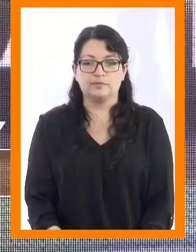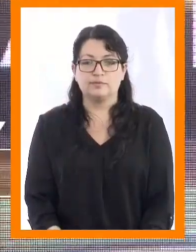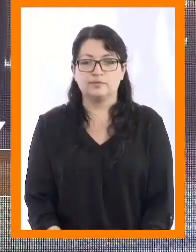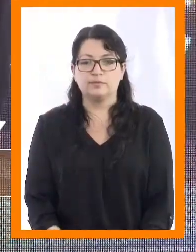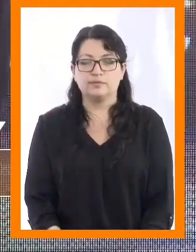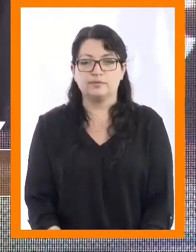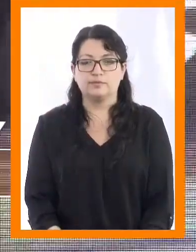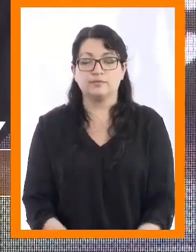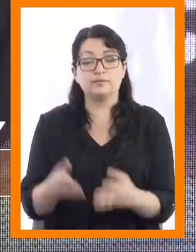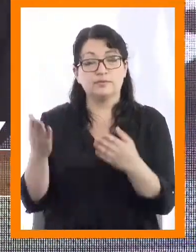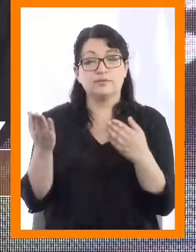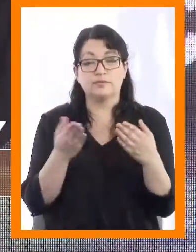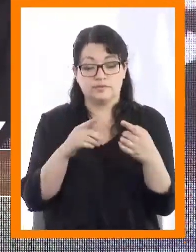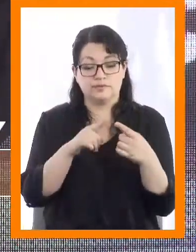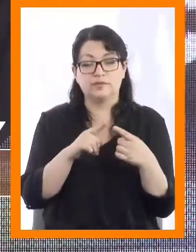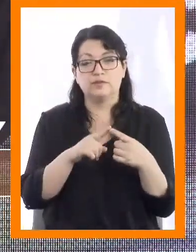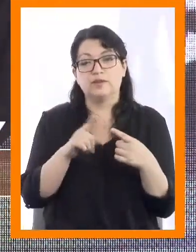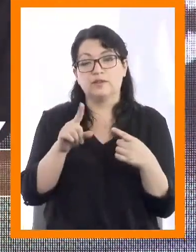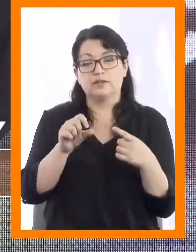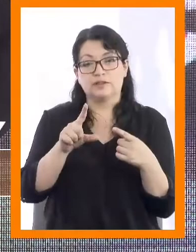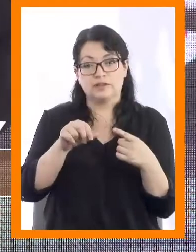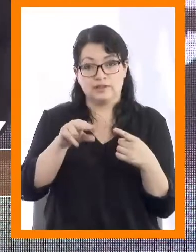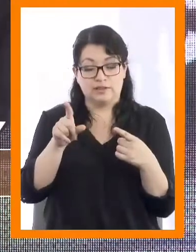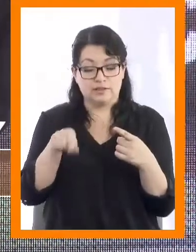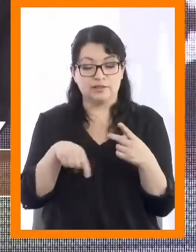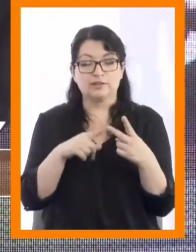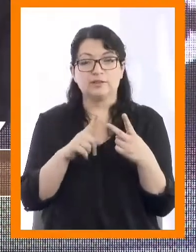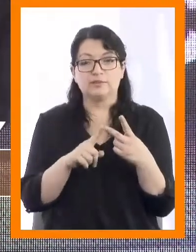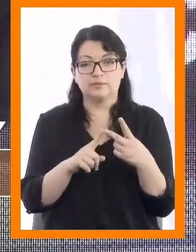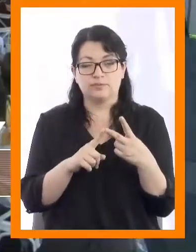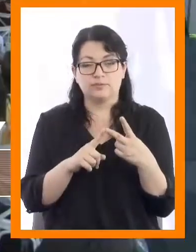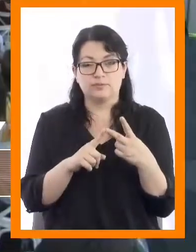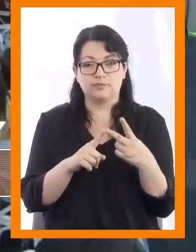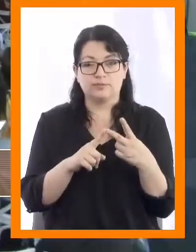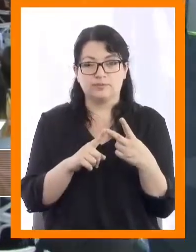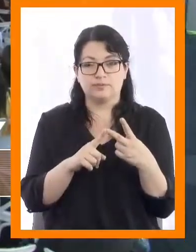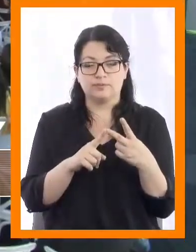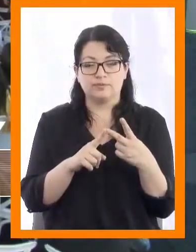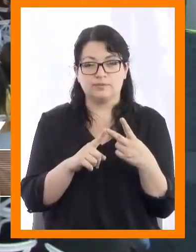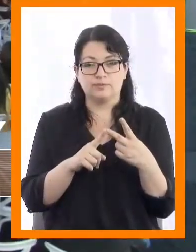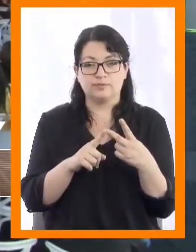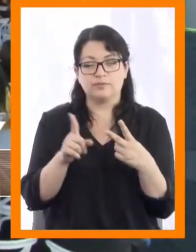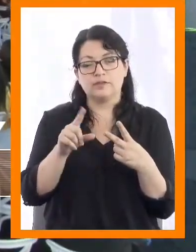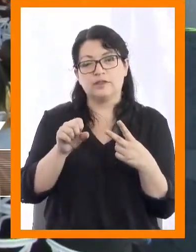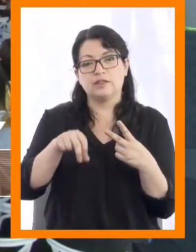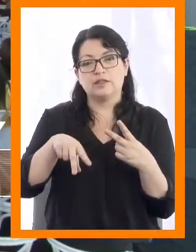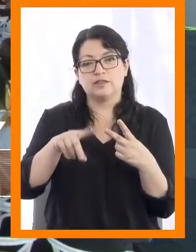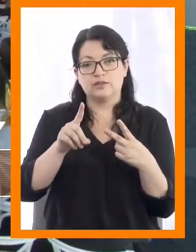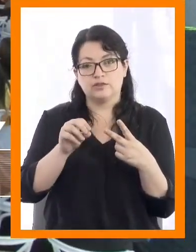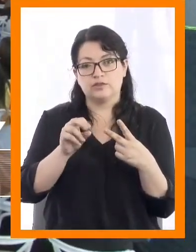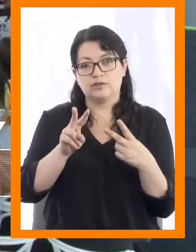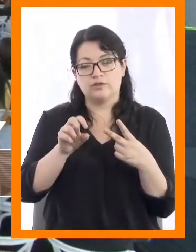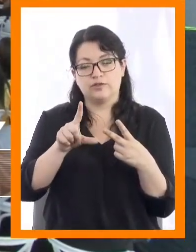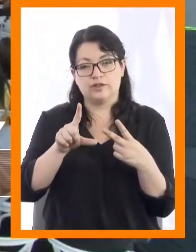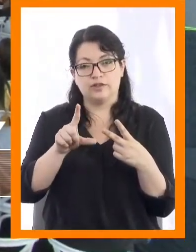Bárbara Constanza Salinas Rojas, Nicole Estefany Sandoval López.